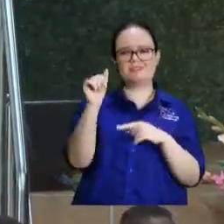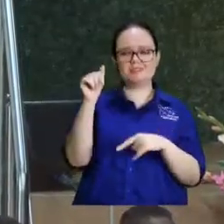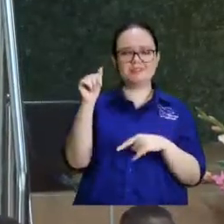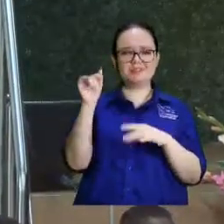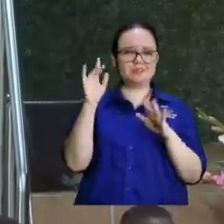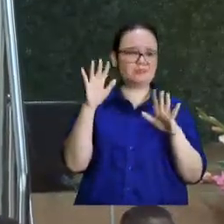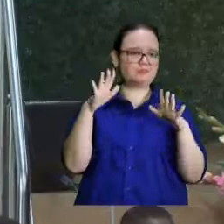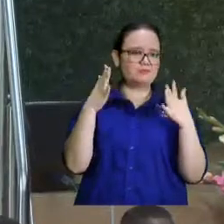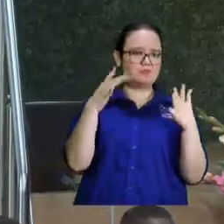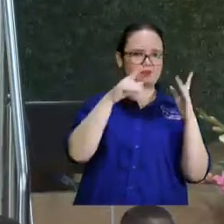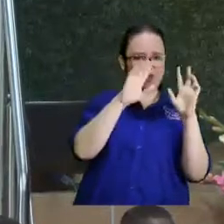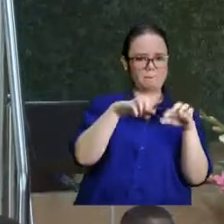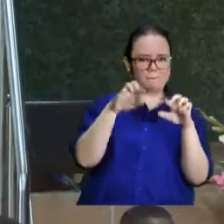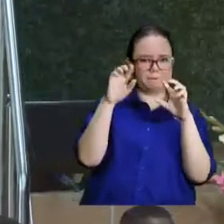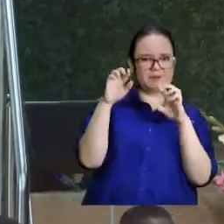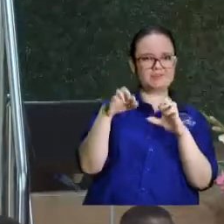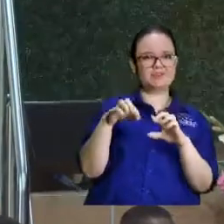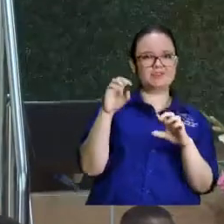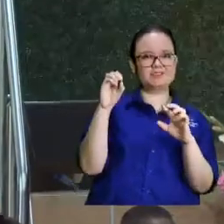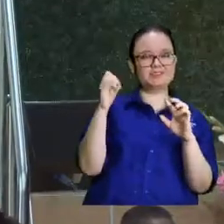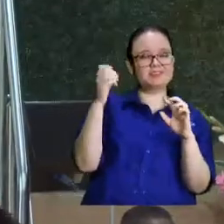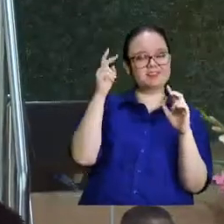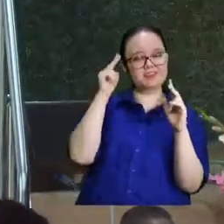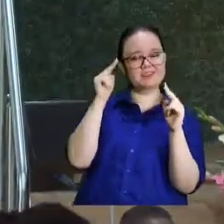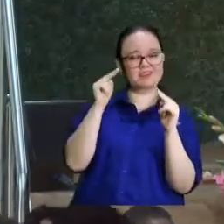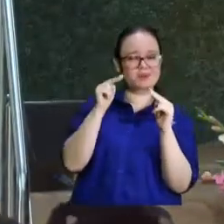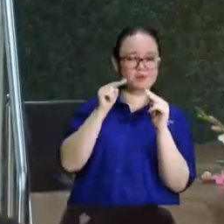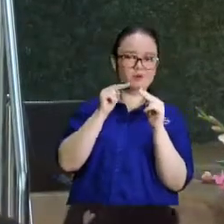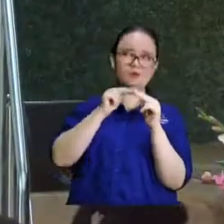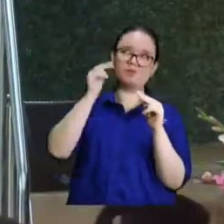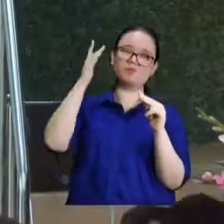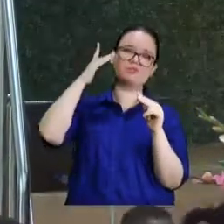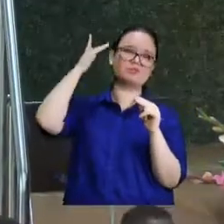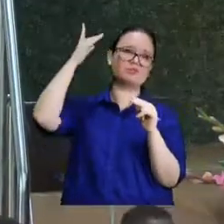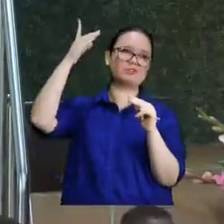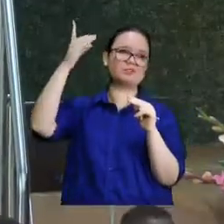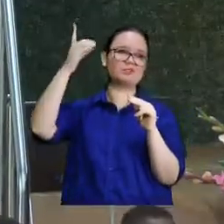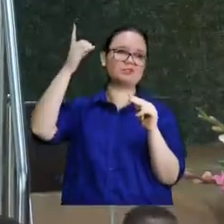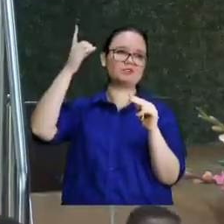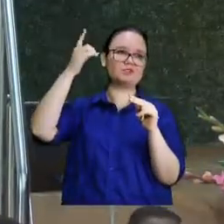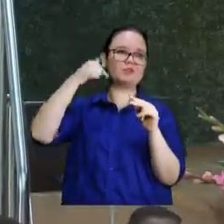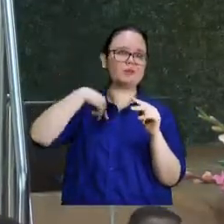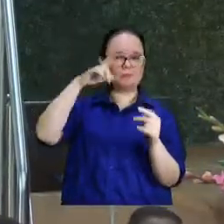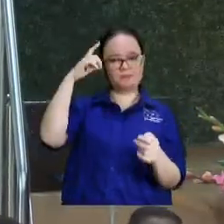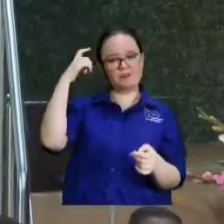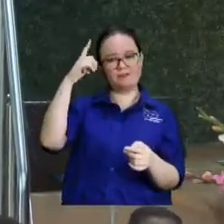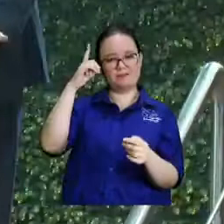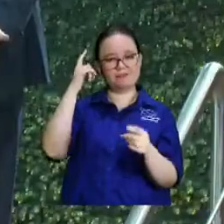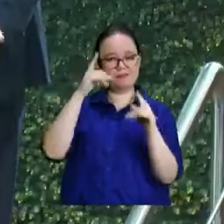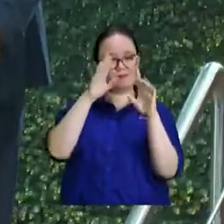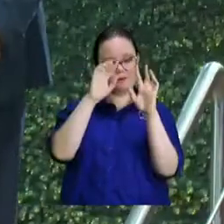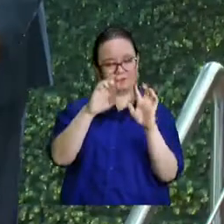para que para que se casen mi mi trabajo es con los cristianos